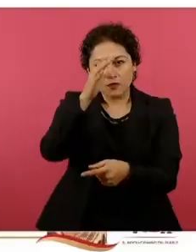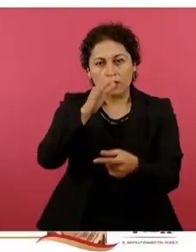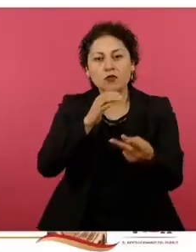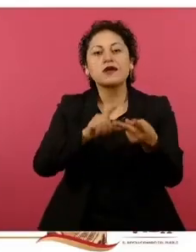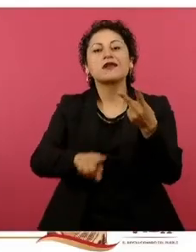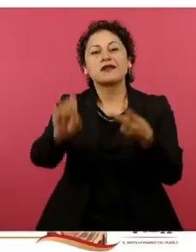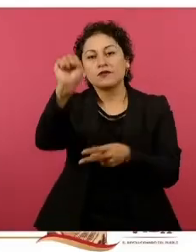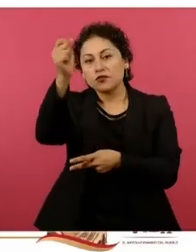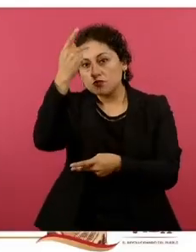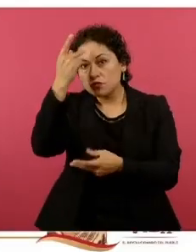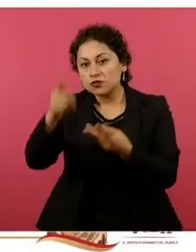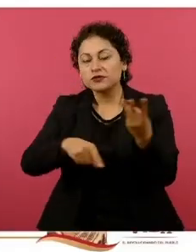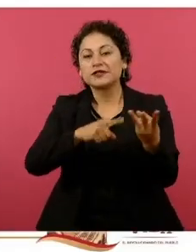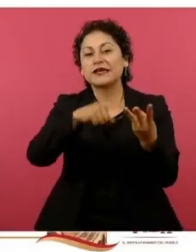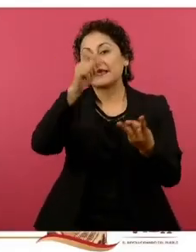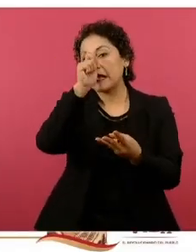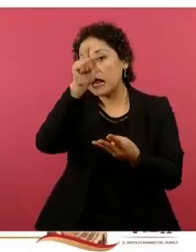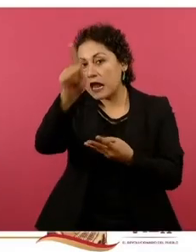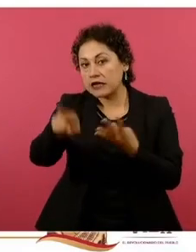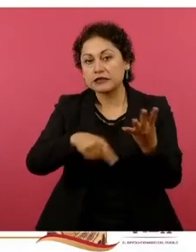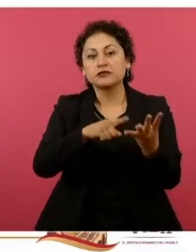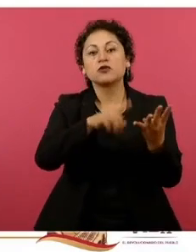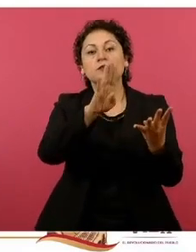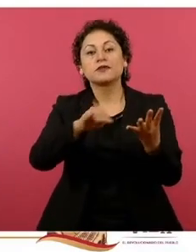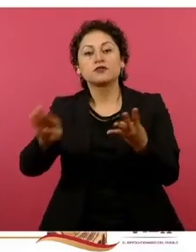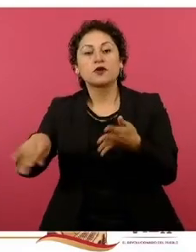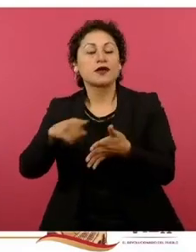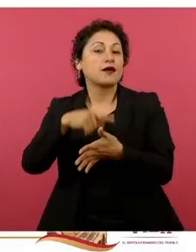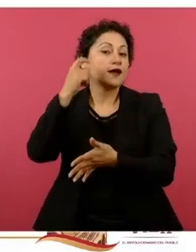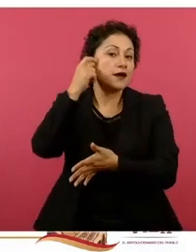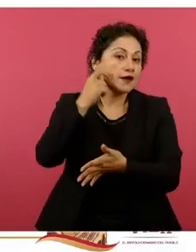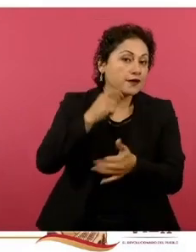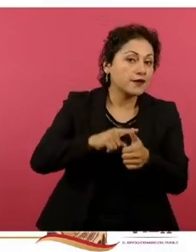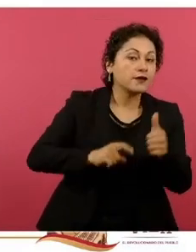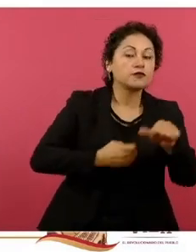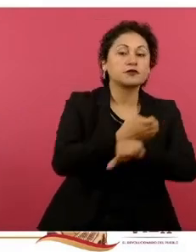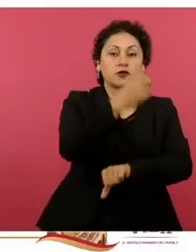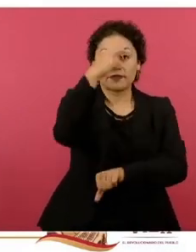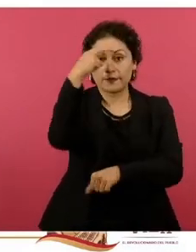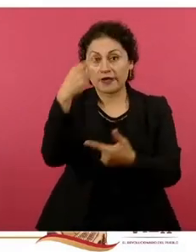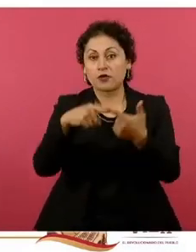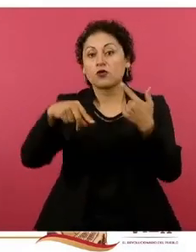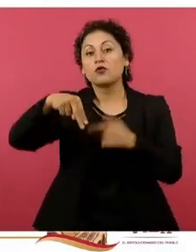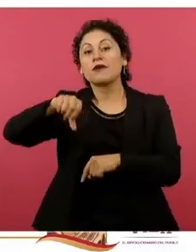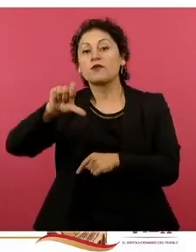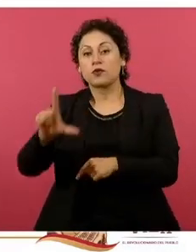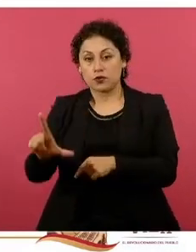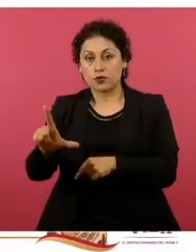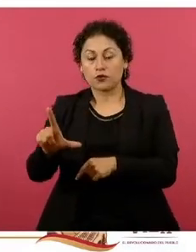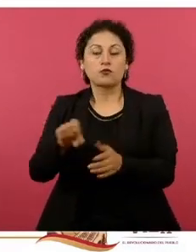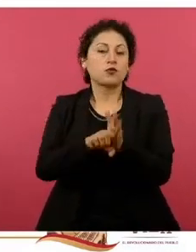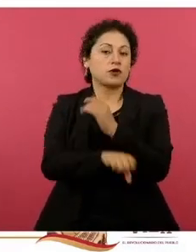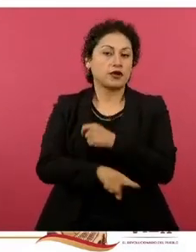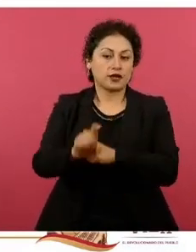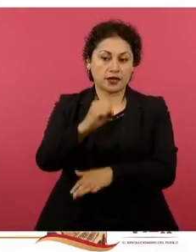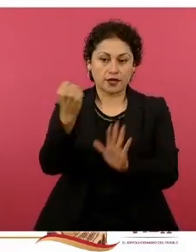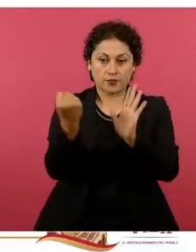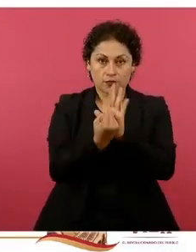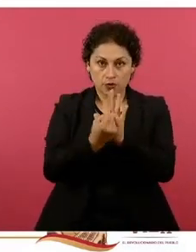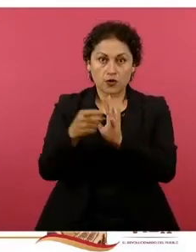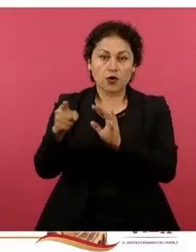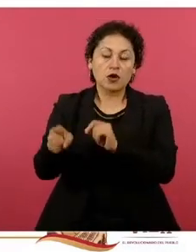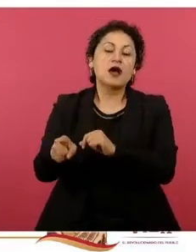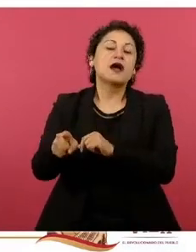Potosí, Jalisco, Michoacán, Guerrero, el Estado de México y Nuevo León. Un ejemplo con Bugaz en Castaños,